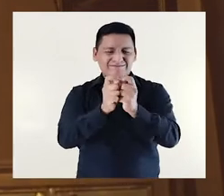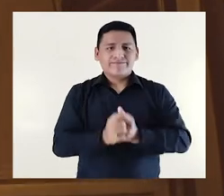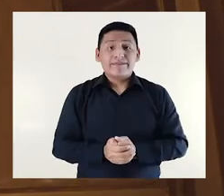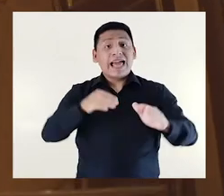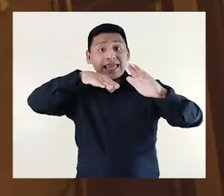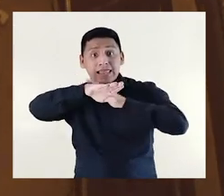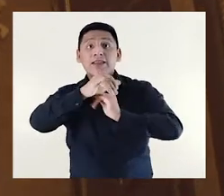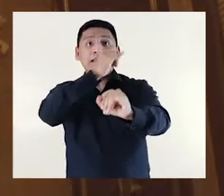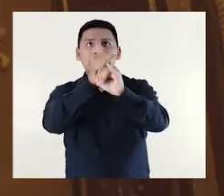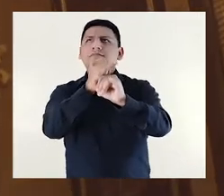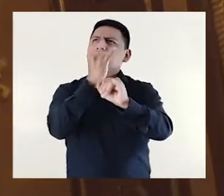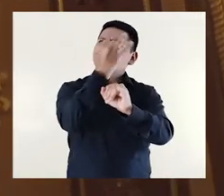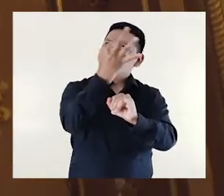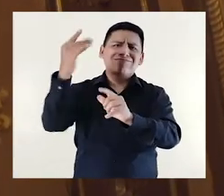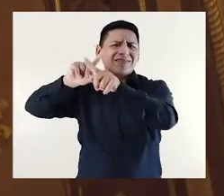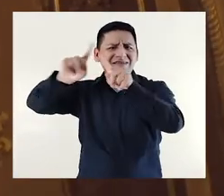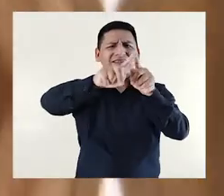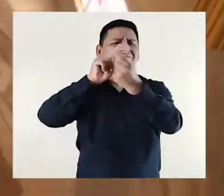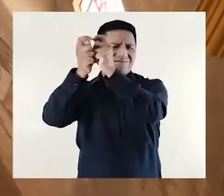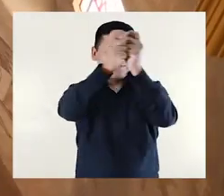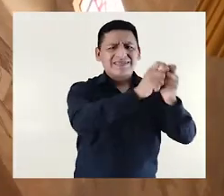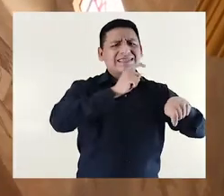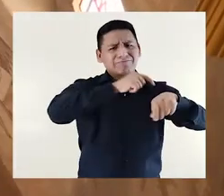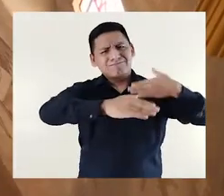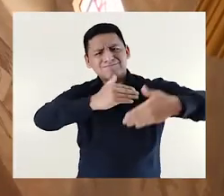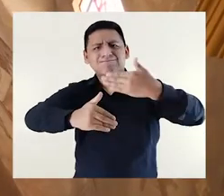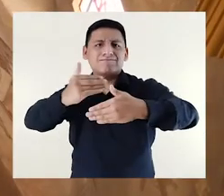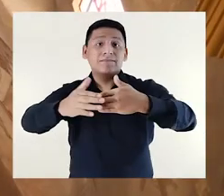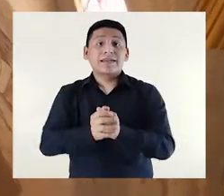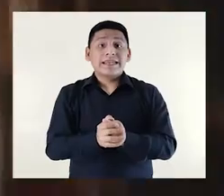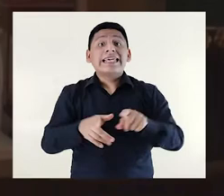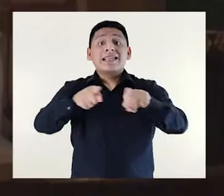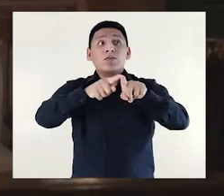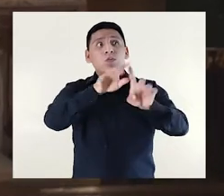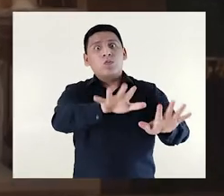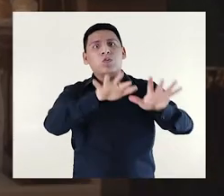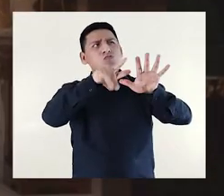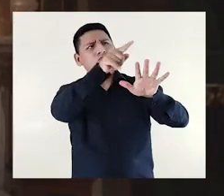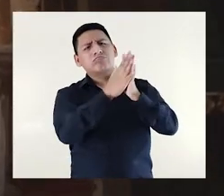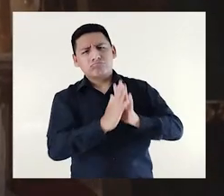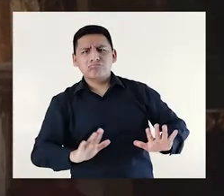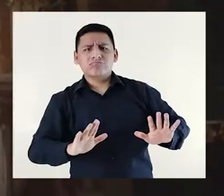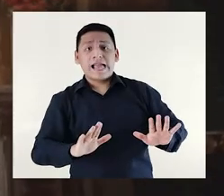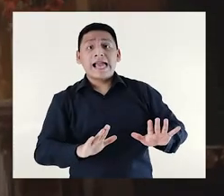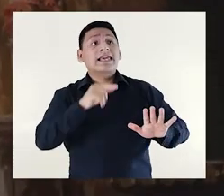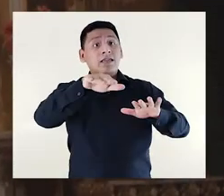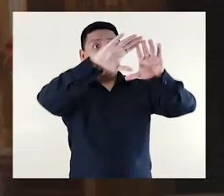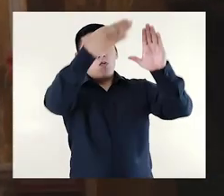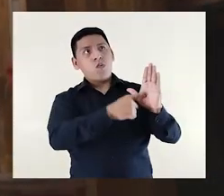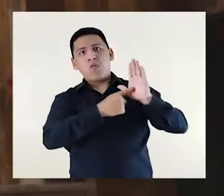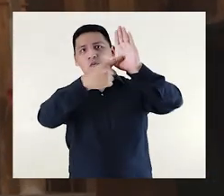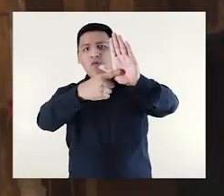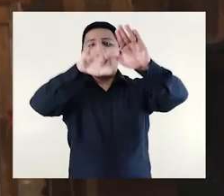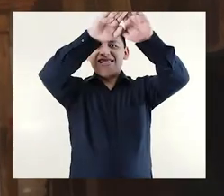transformaciones. El interior de la iglesia también ha sufrido transformaciones a lo largo del tiempo, y también hace gala por su sobriedad, y